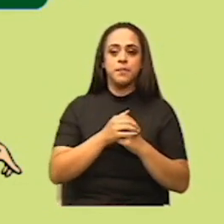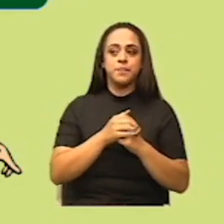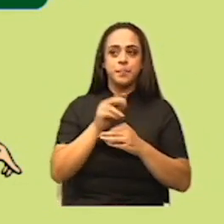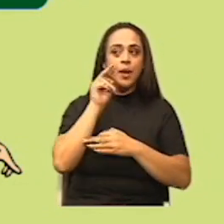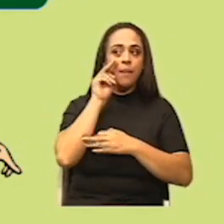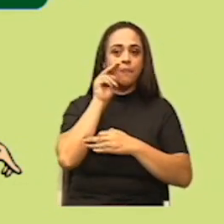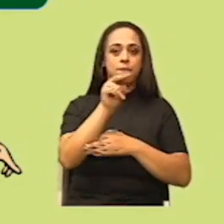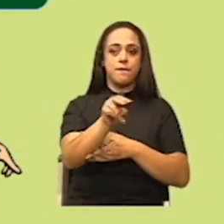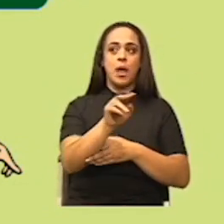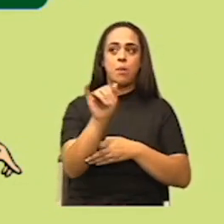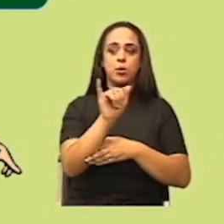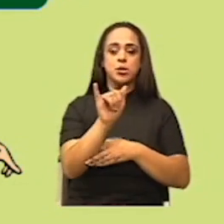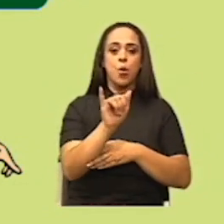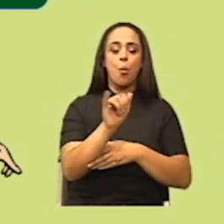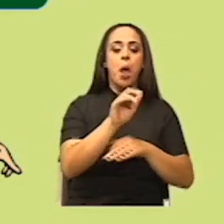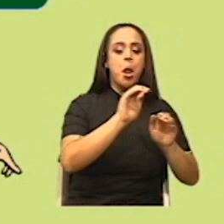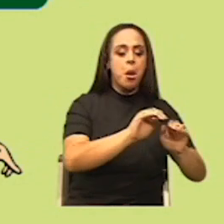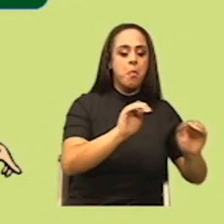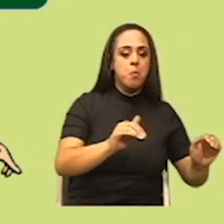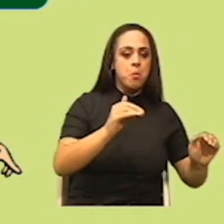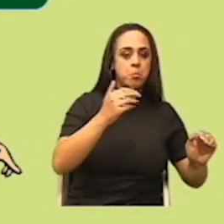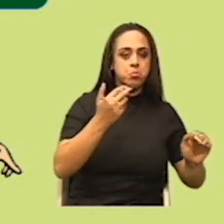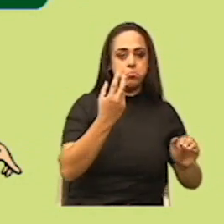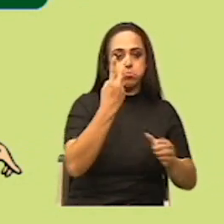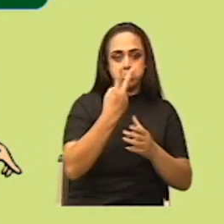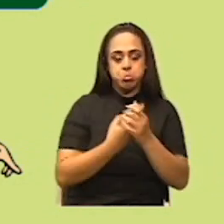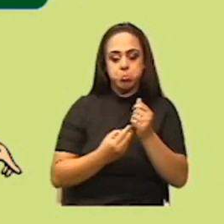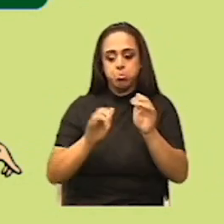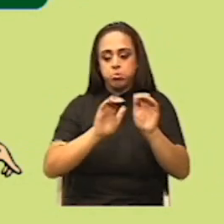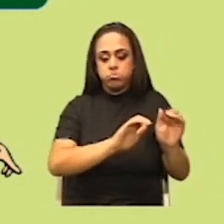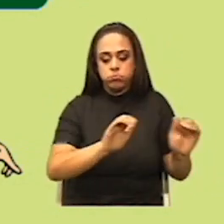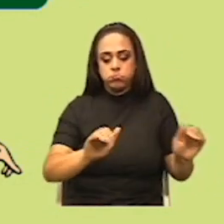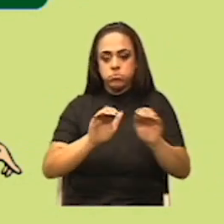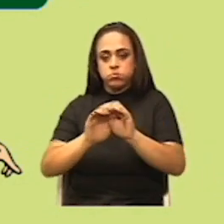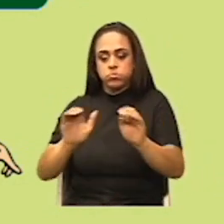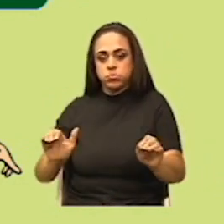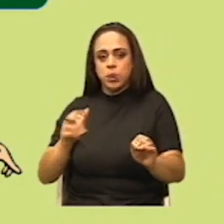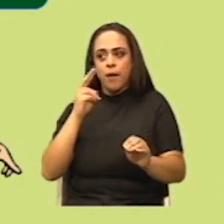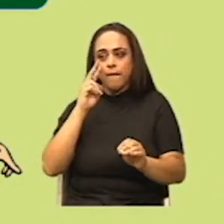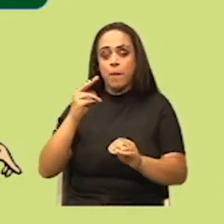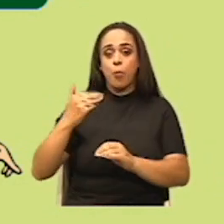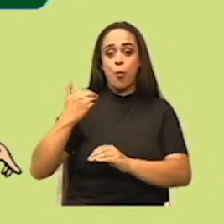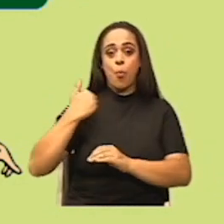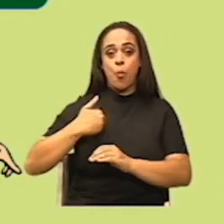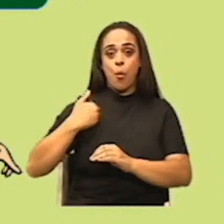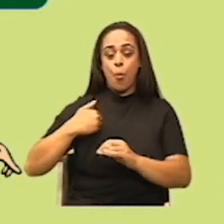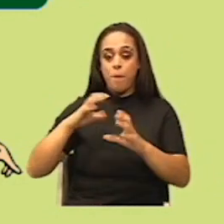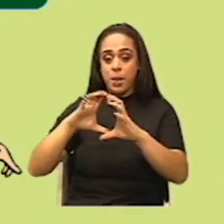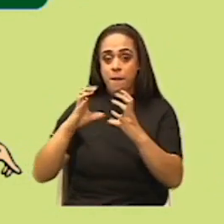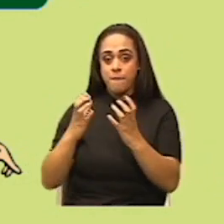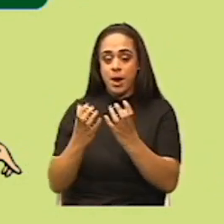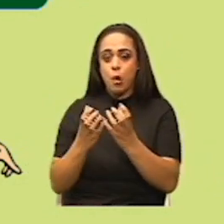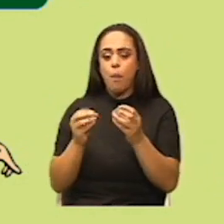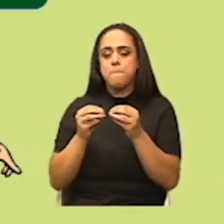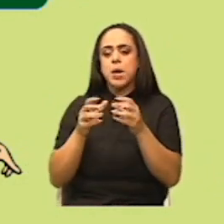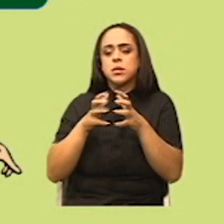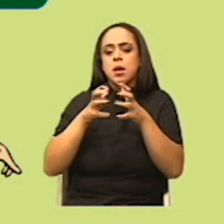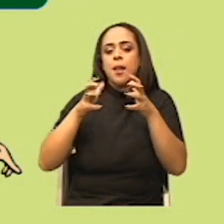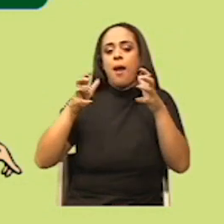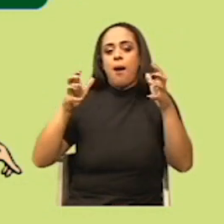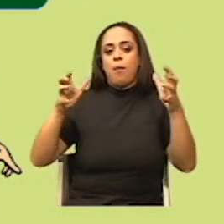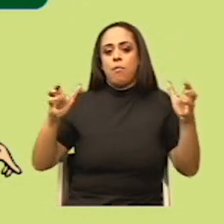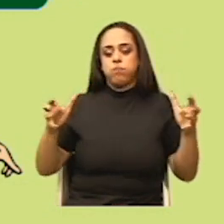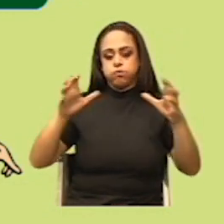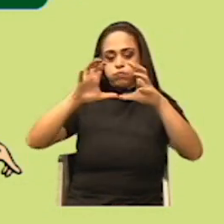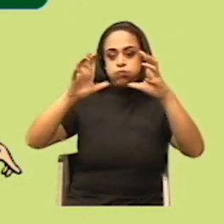vemos igual a los dos niños, pero vemos que el balón del niño es más grande. En la parte